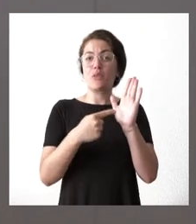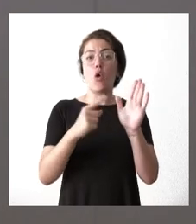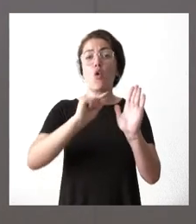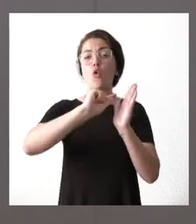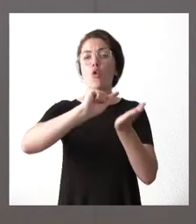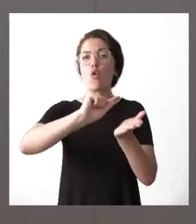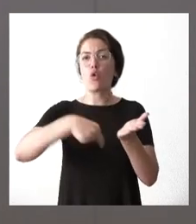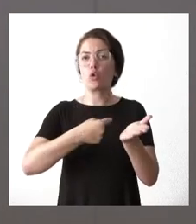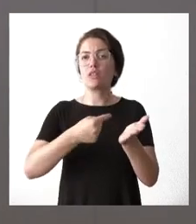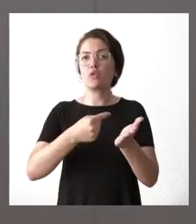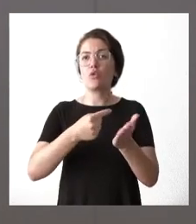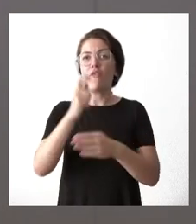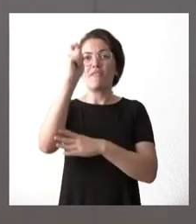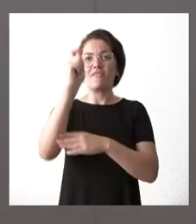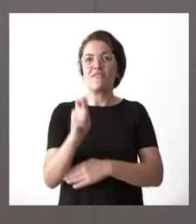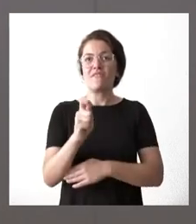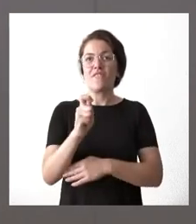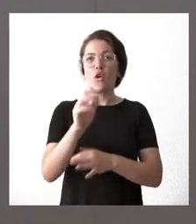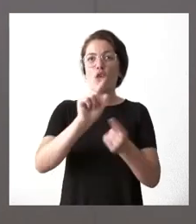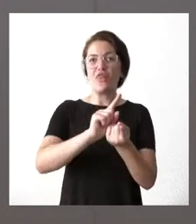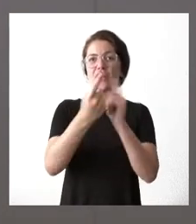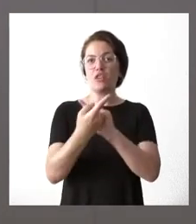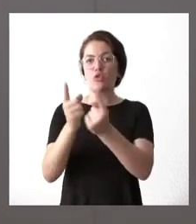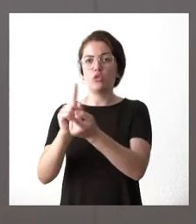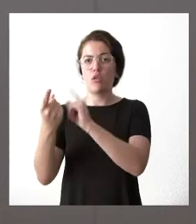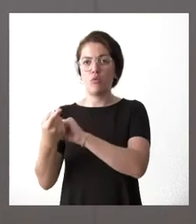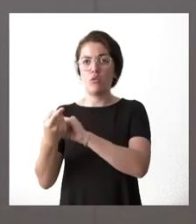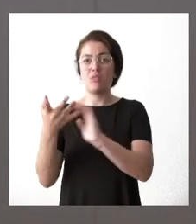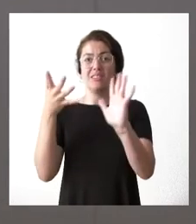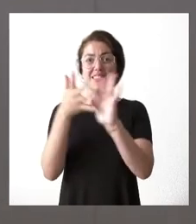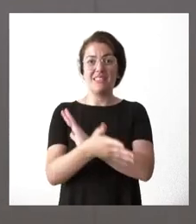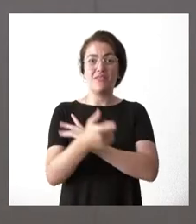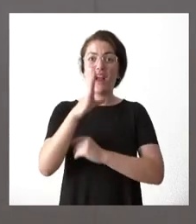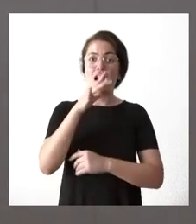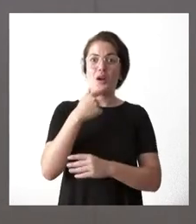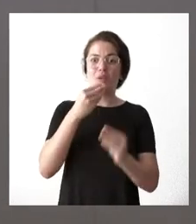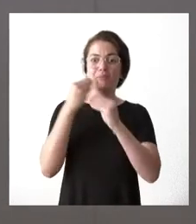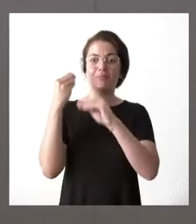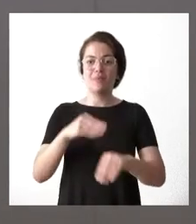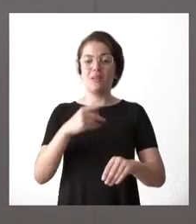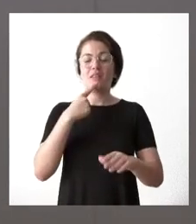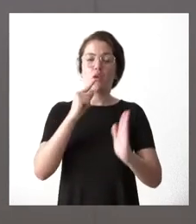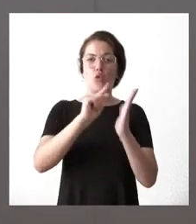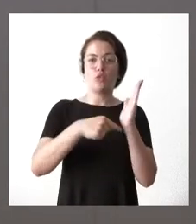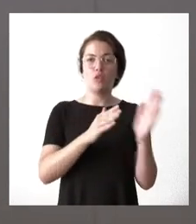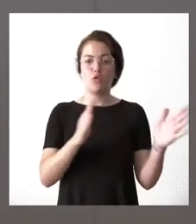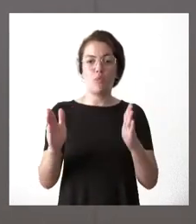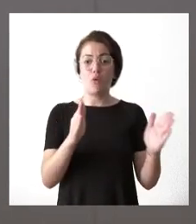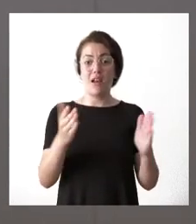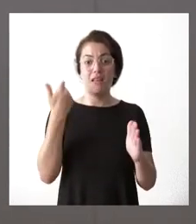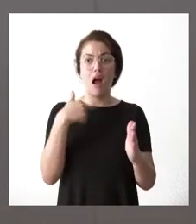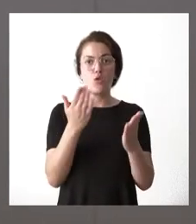como alternativa al contrato temporal de varios meses que es el que tenían anteriormente las corporaciones locales para este tipo de contrataciones